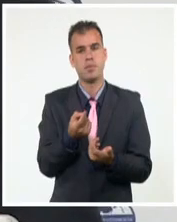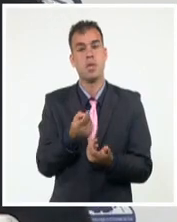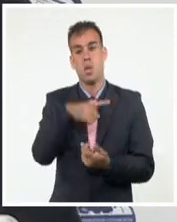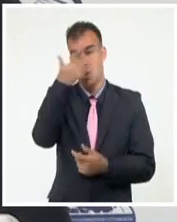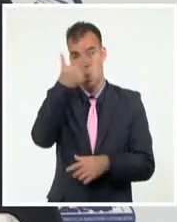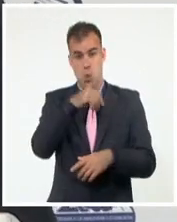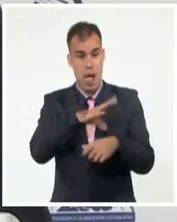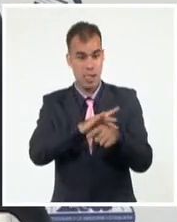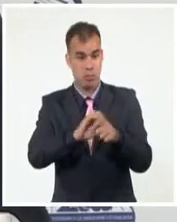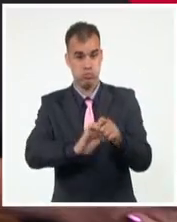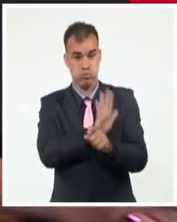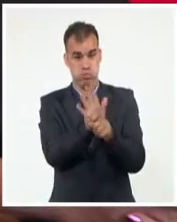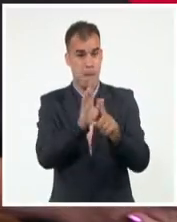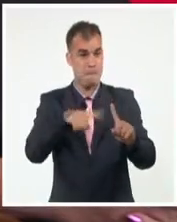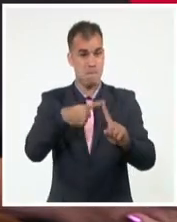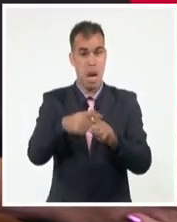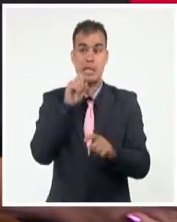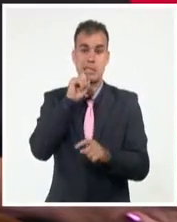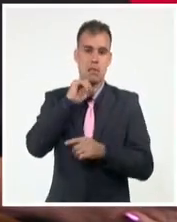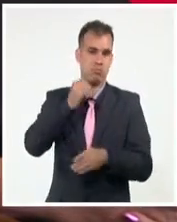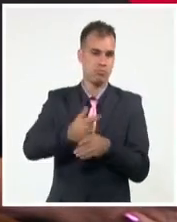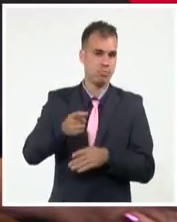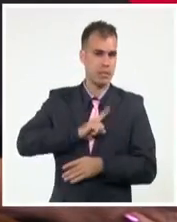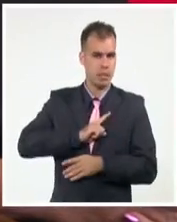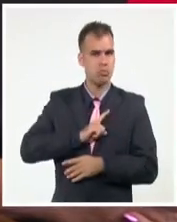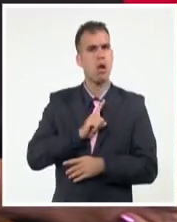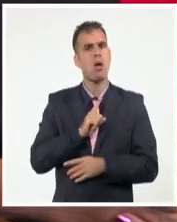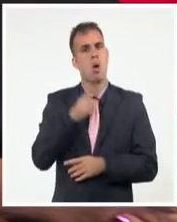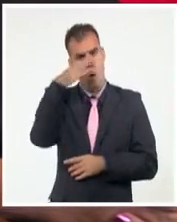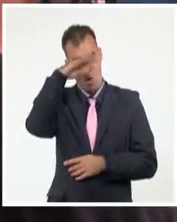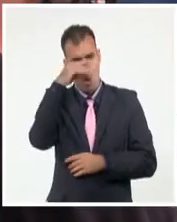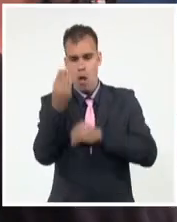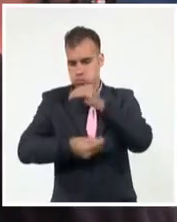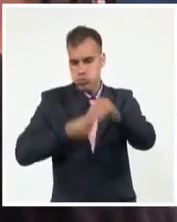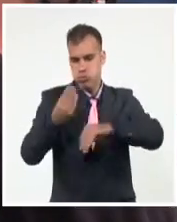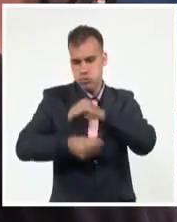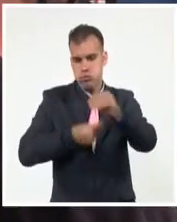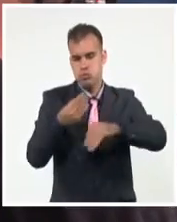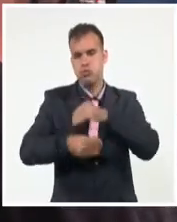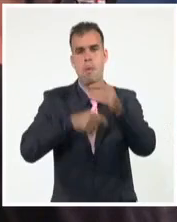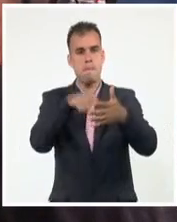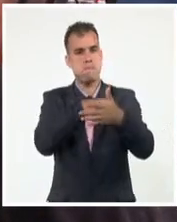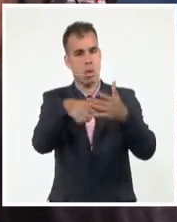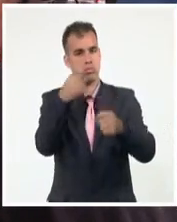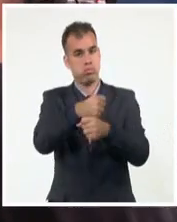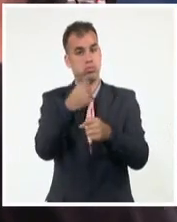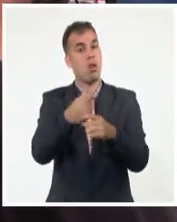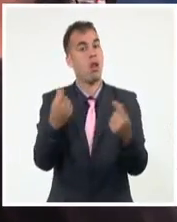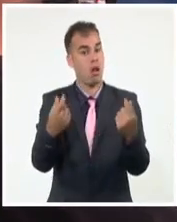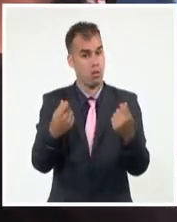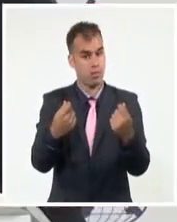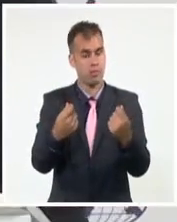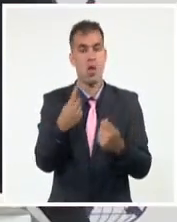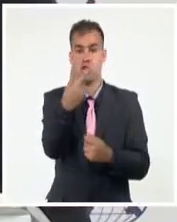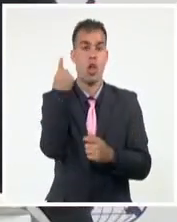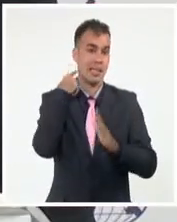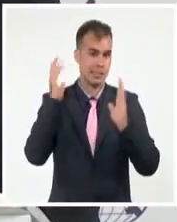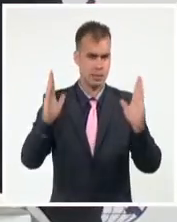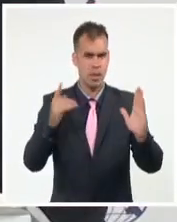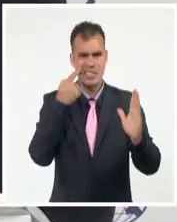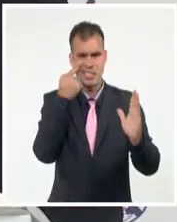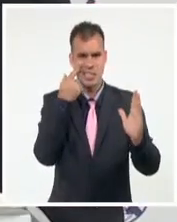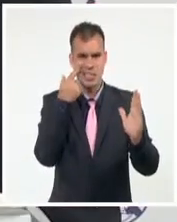el bloqueo, Cuba ha experimentado una transformación profunda en las estrategias económicas. En los últimos dos años se ha propiciado la